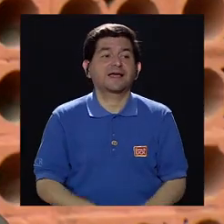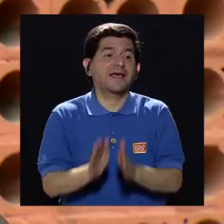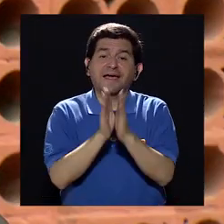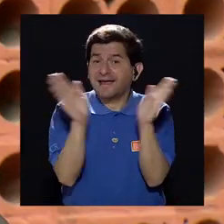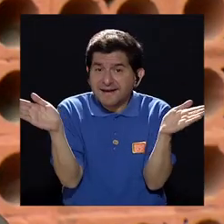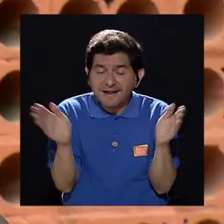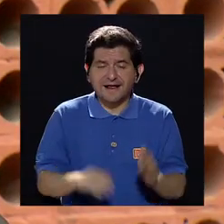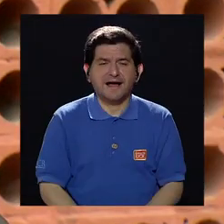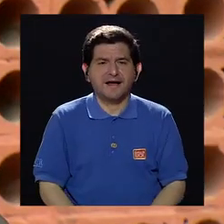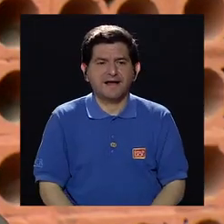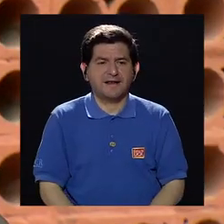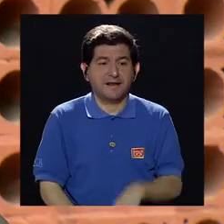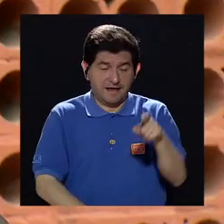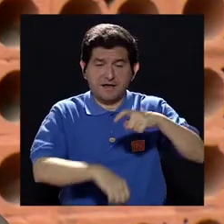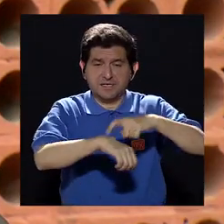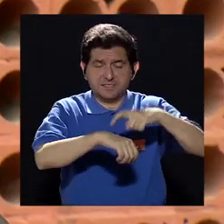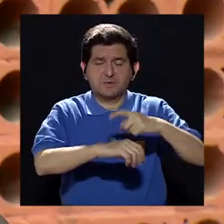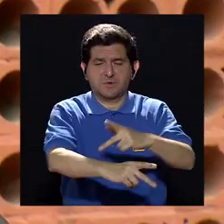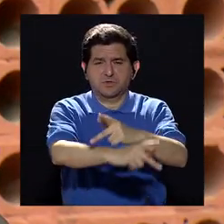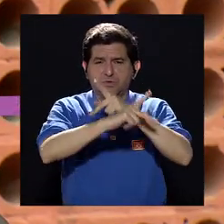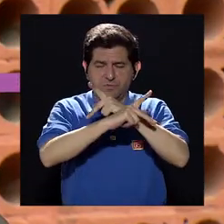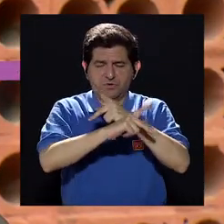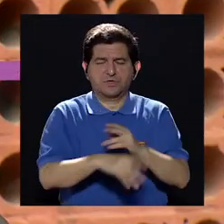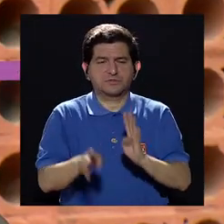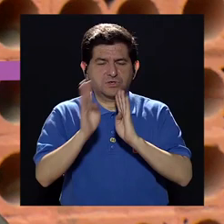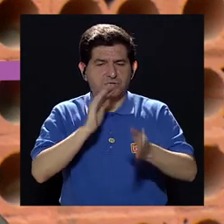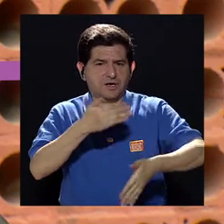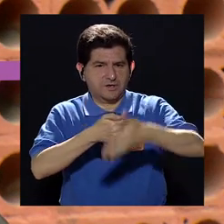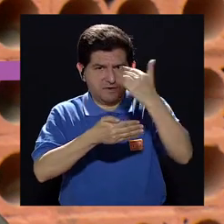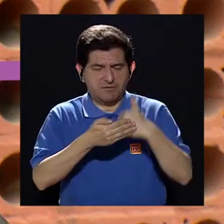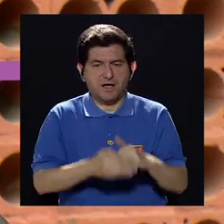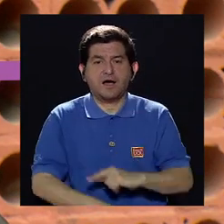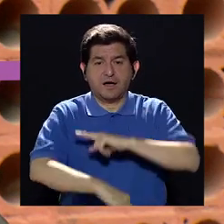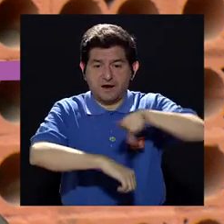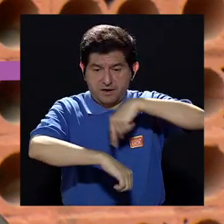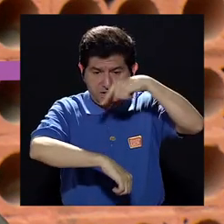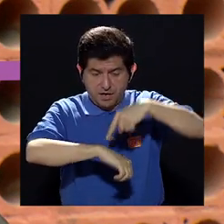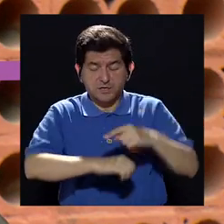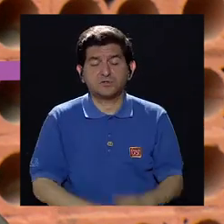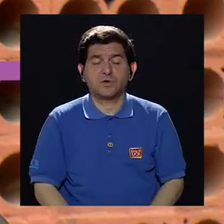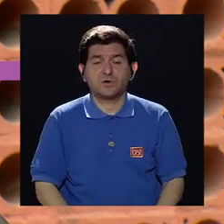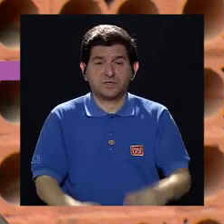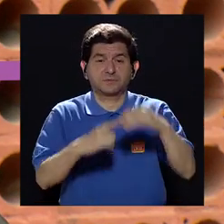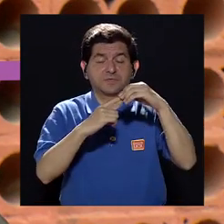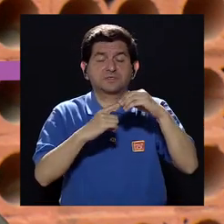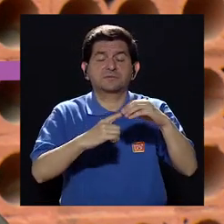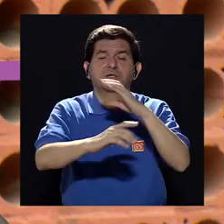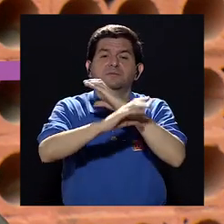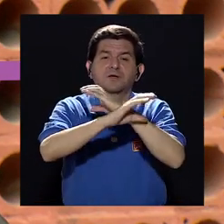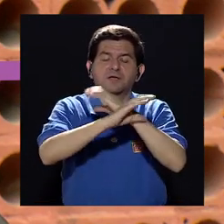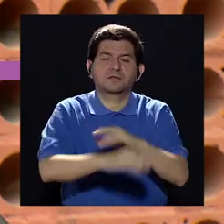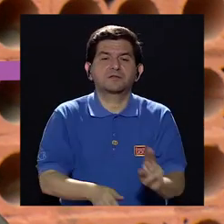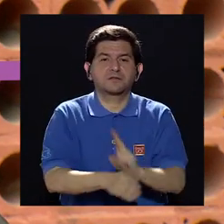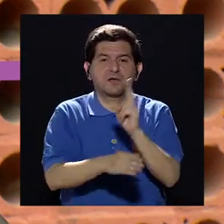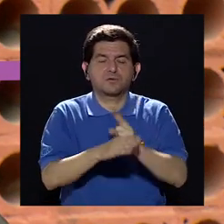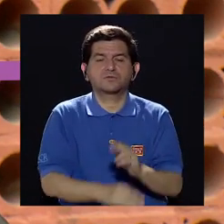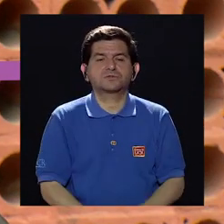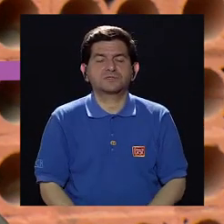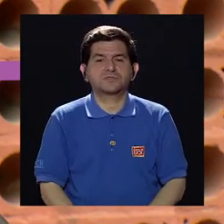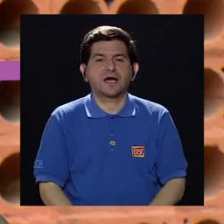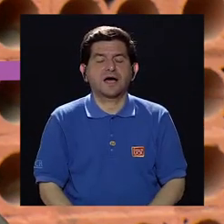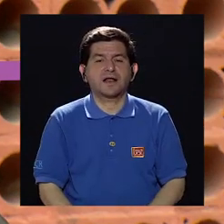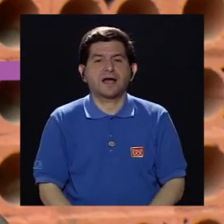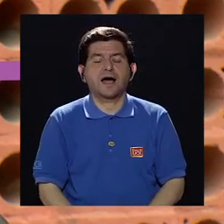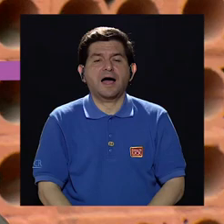generales, pues protegiéndonos en esas horas que estábamos conversando, esas son las horas donde más cuidado tenemos que tener, utilizar